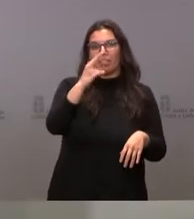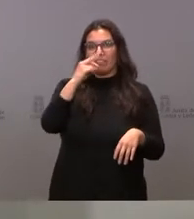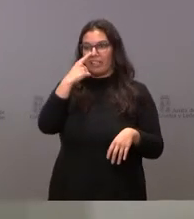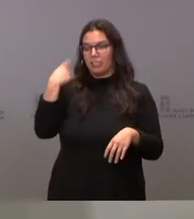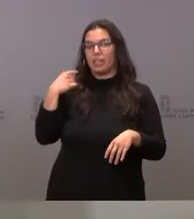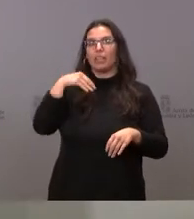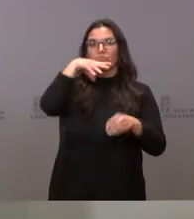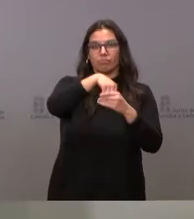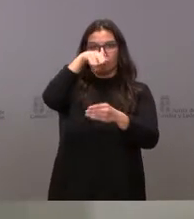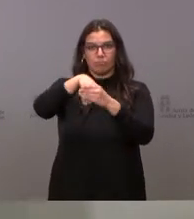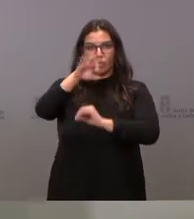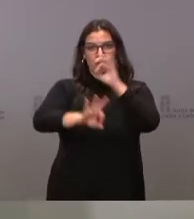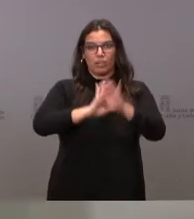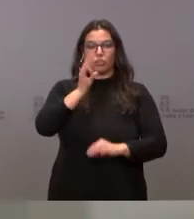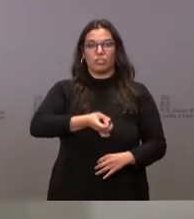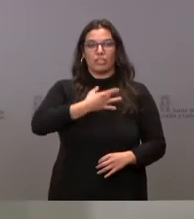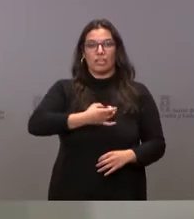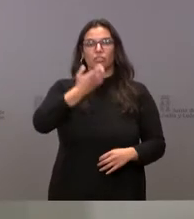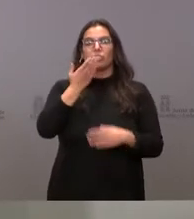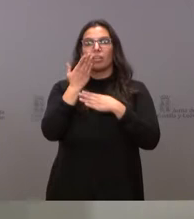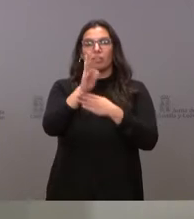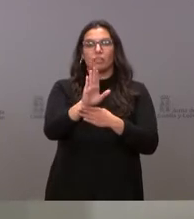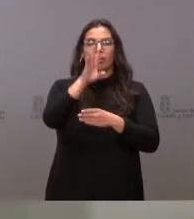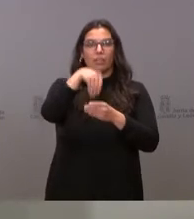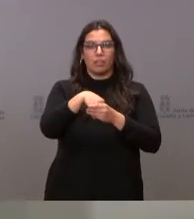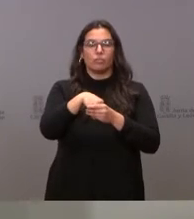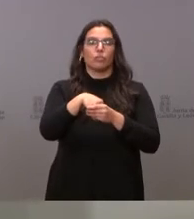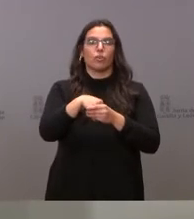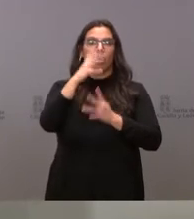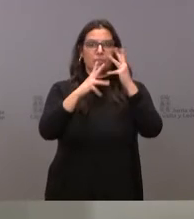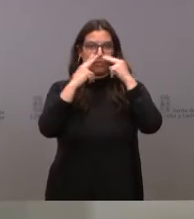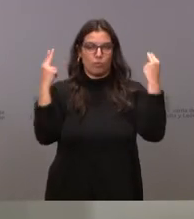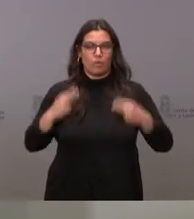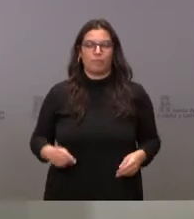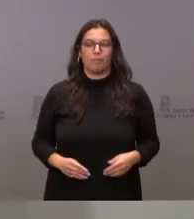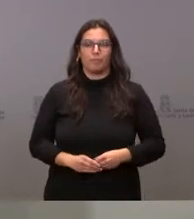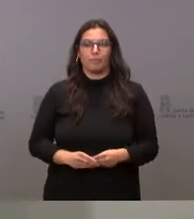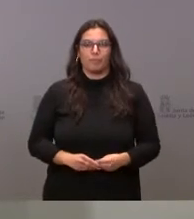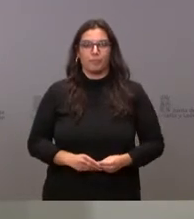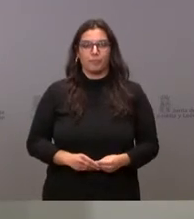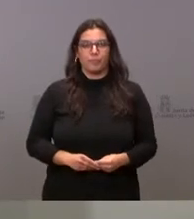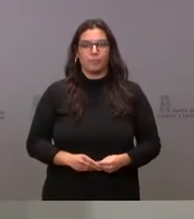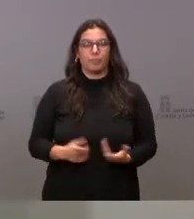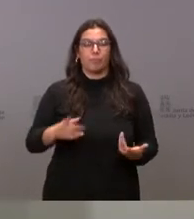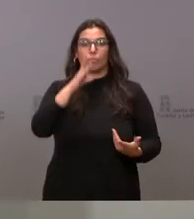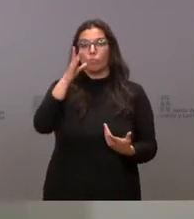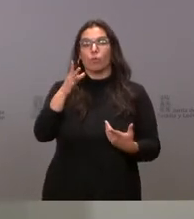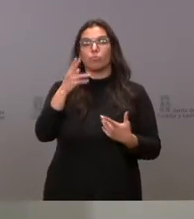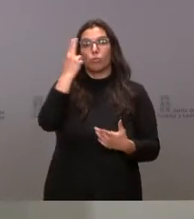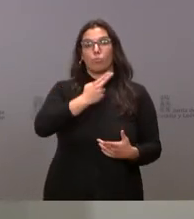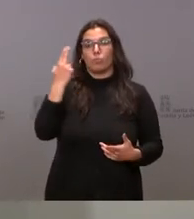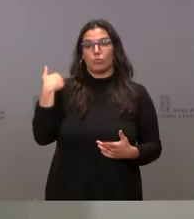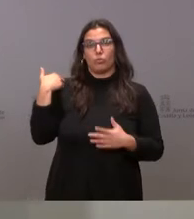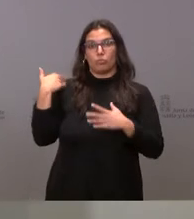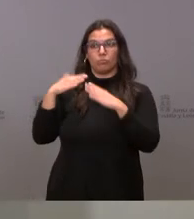organizaciones sindicales con representación en el ámbito de nuestra Administración. Se hace en cumplimiento de los compromisos